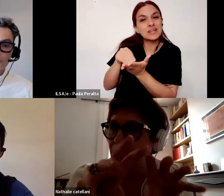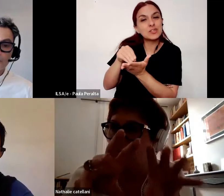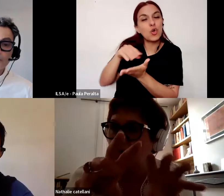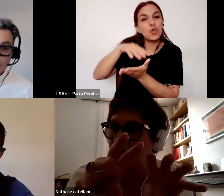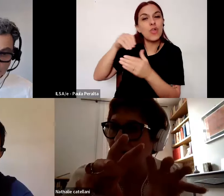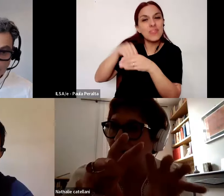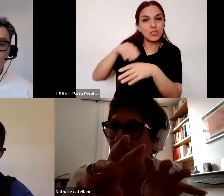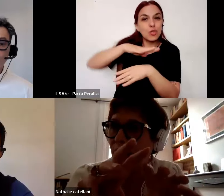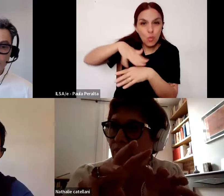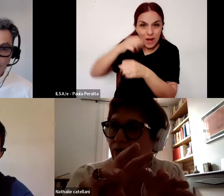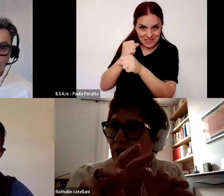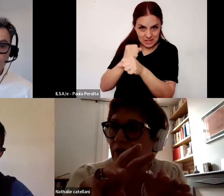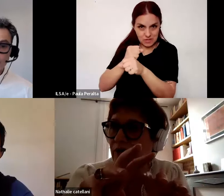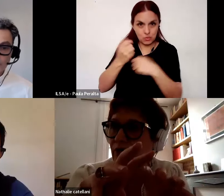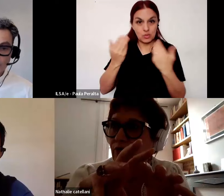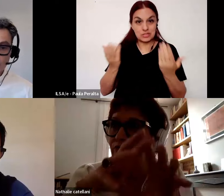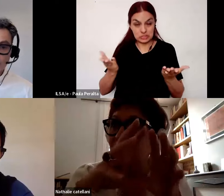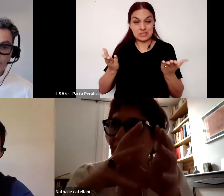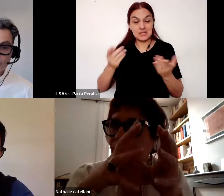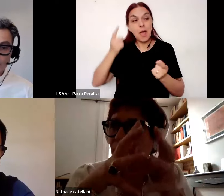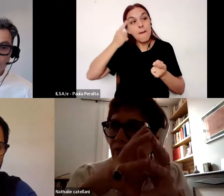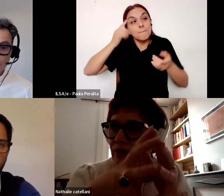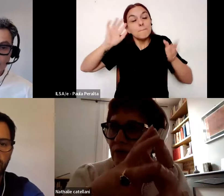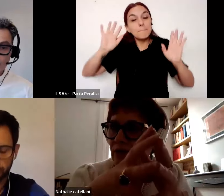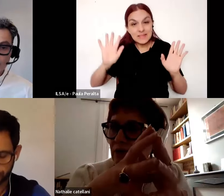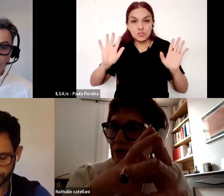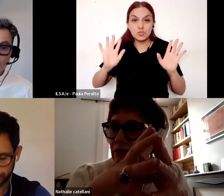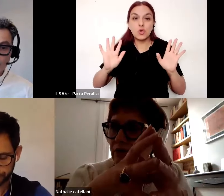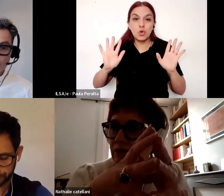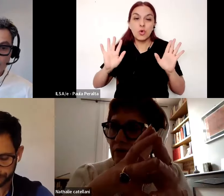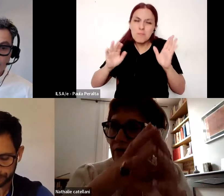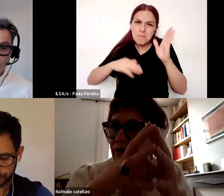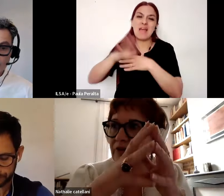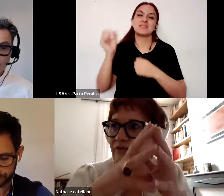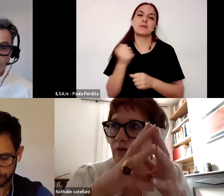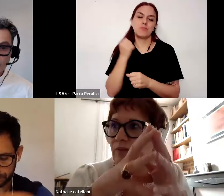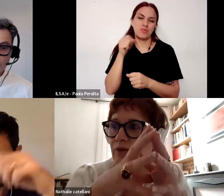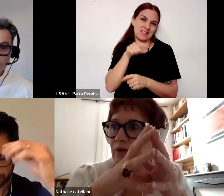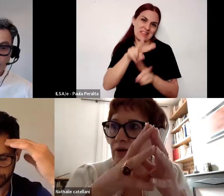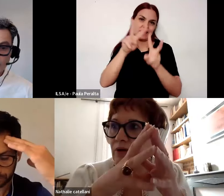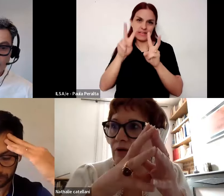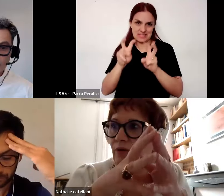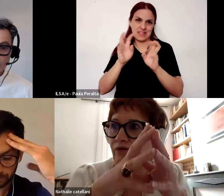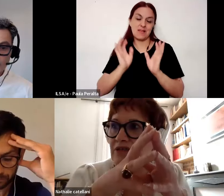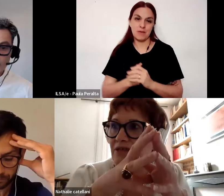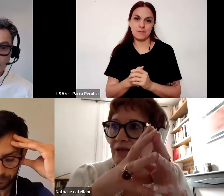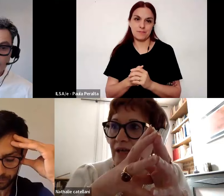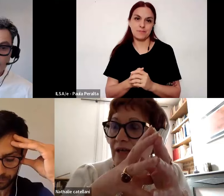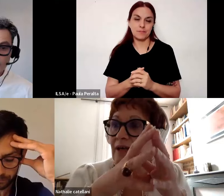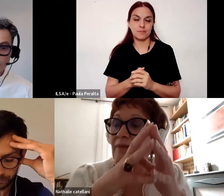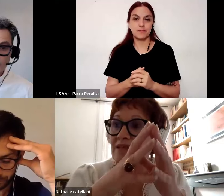eso me parece que es lo más importante en su